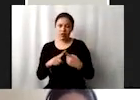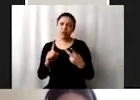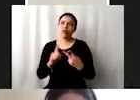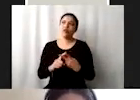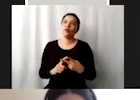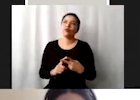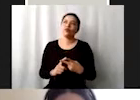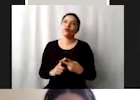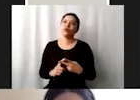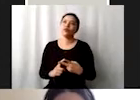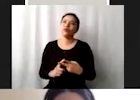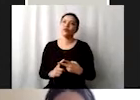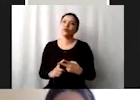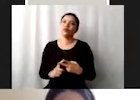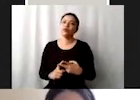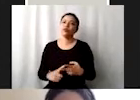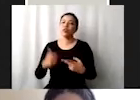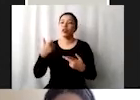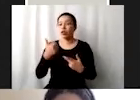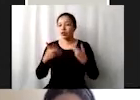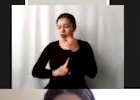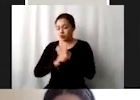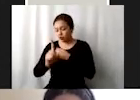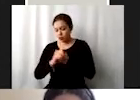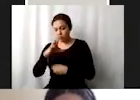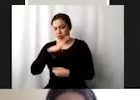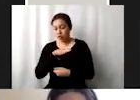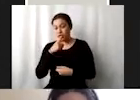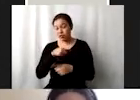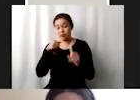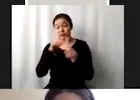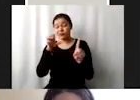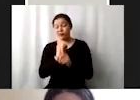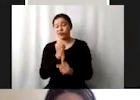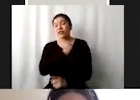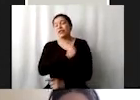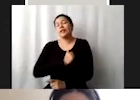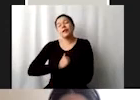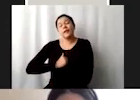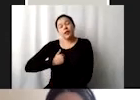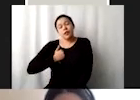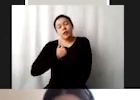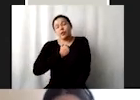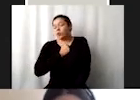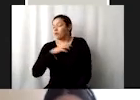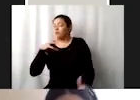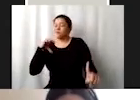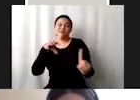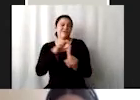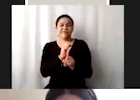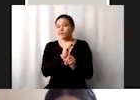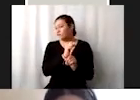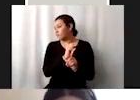la recesión económica que esto ha tenido, pues esta es una meta que desgraciadamente no se va a lograr para el